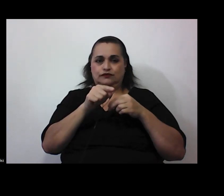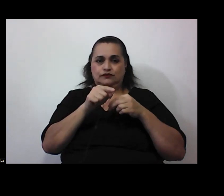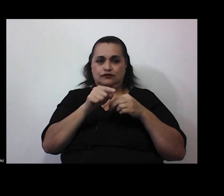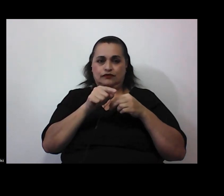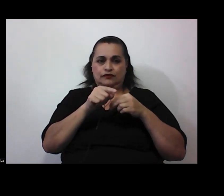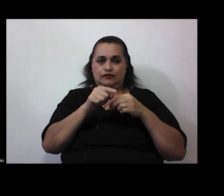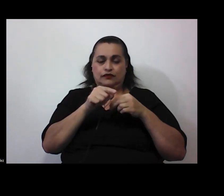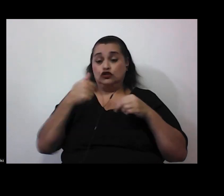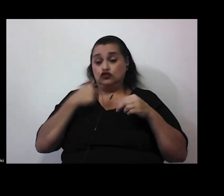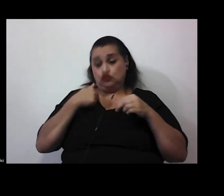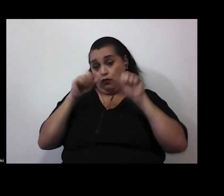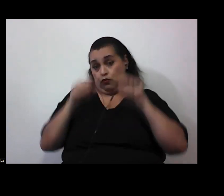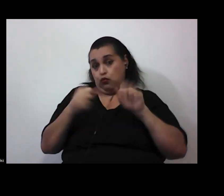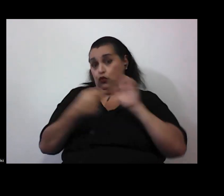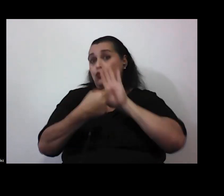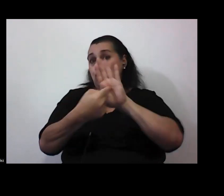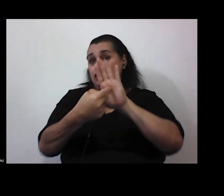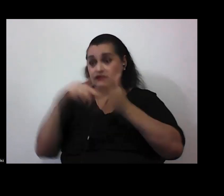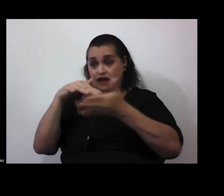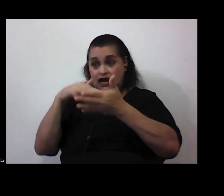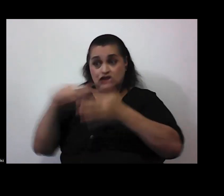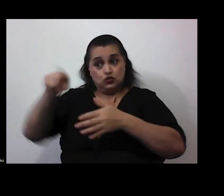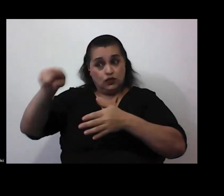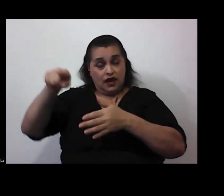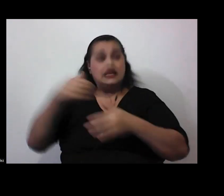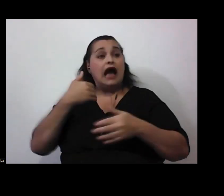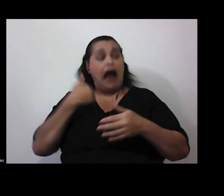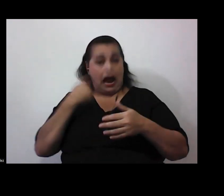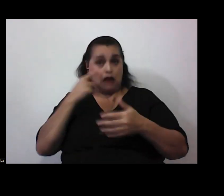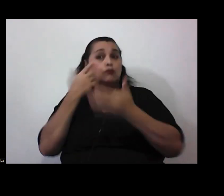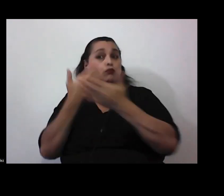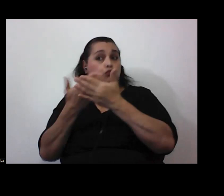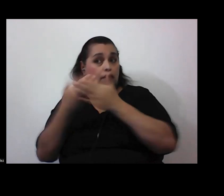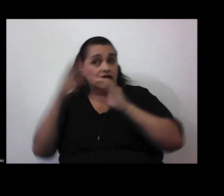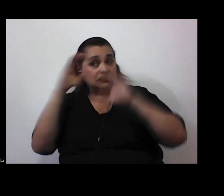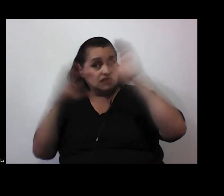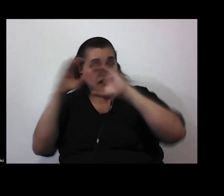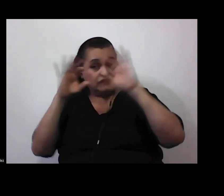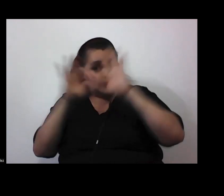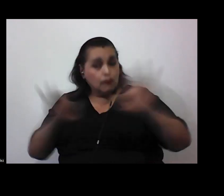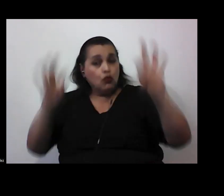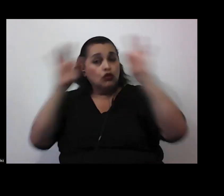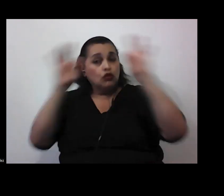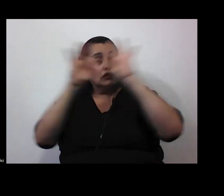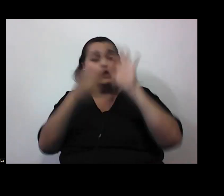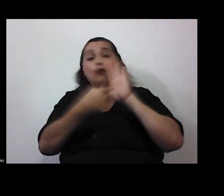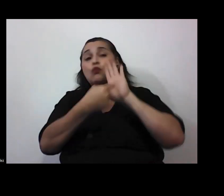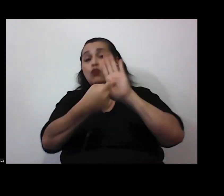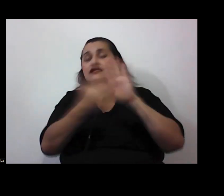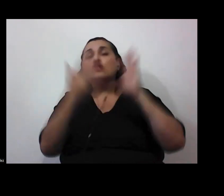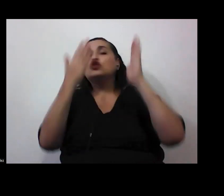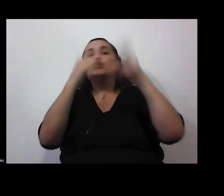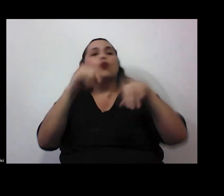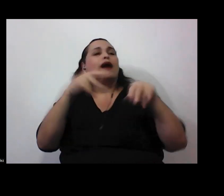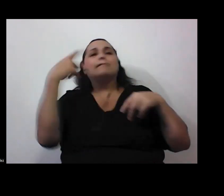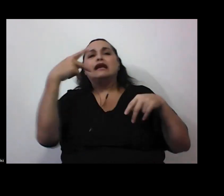yo podría mostrarle a los y las estudiantes que hay evidencias científicas contundentes que muestran que no hay ningún peligro en consumir